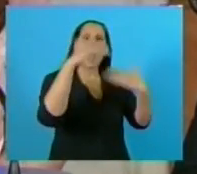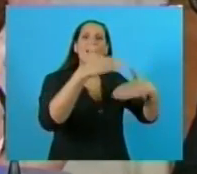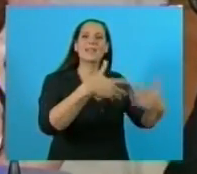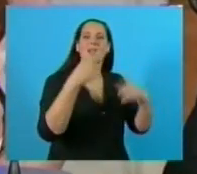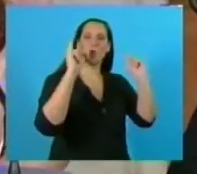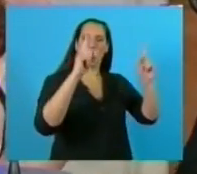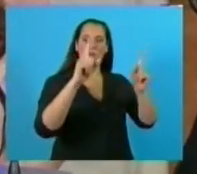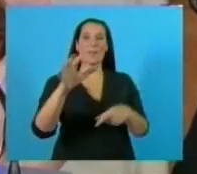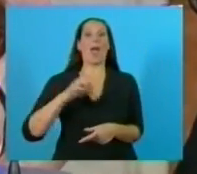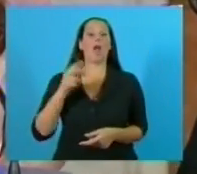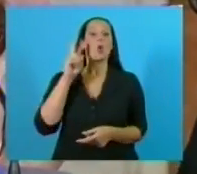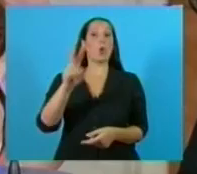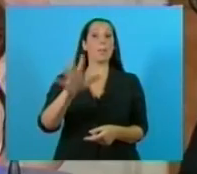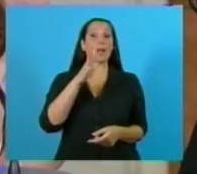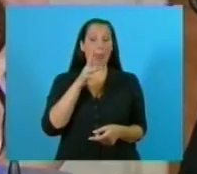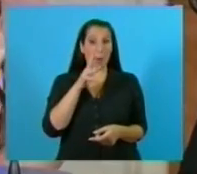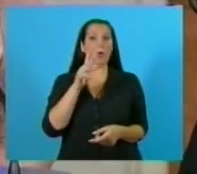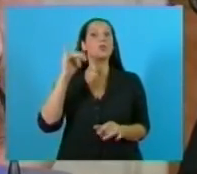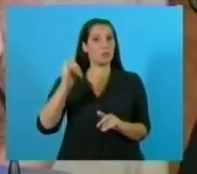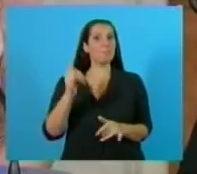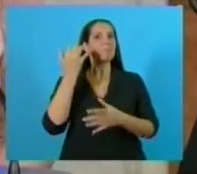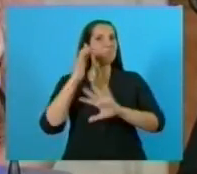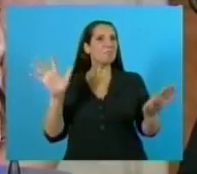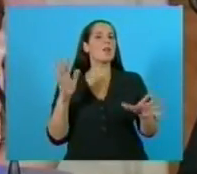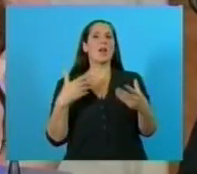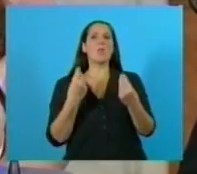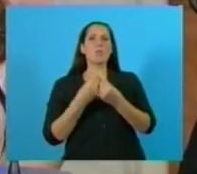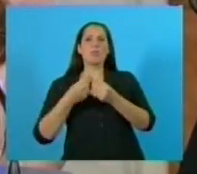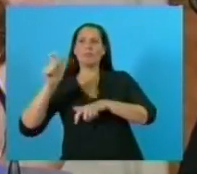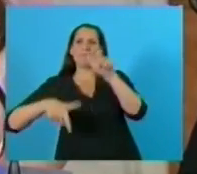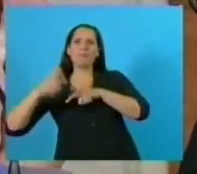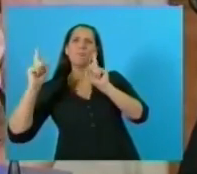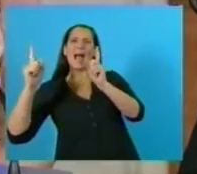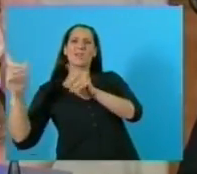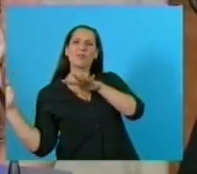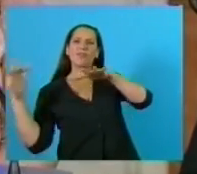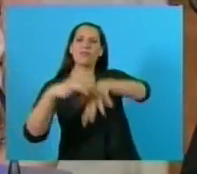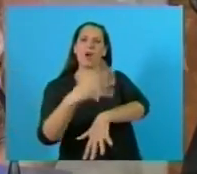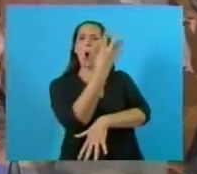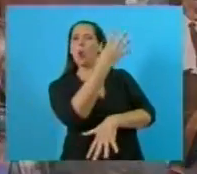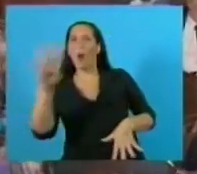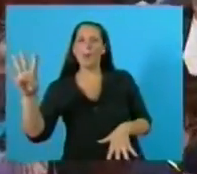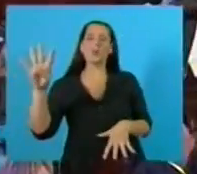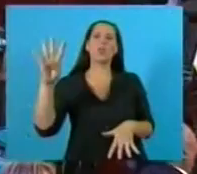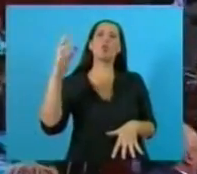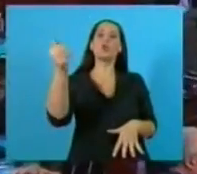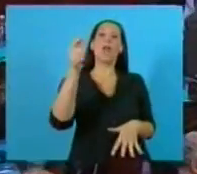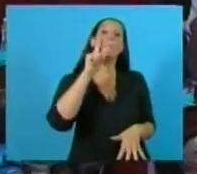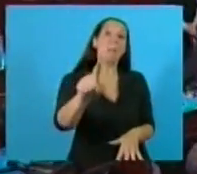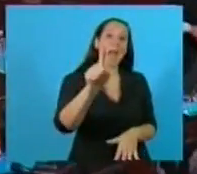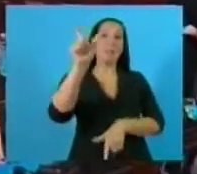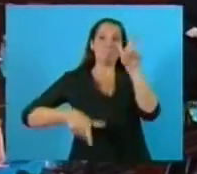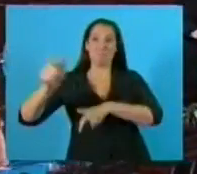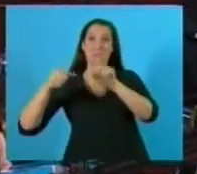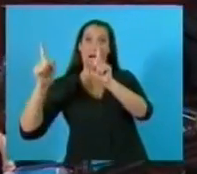participaron en los programas de formación docente 406.000 docentes en 18